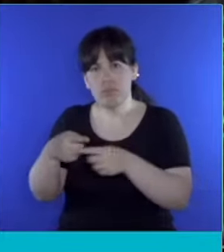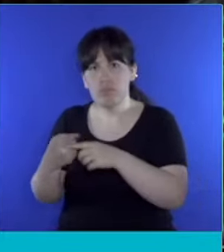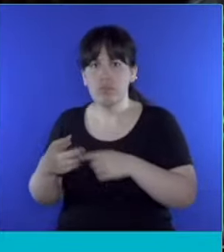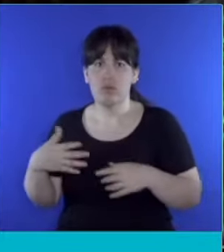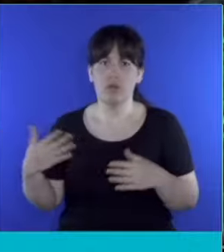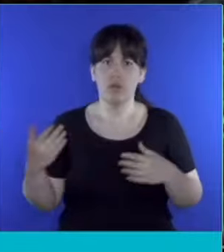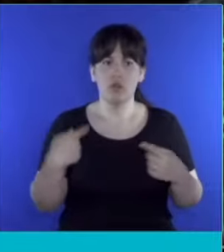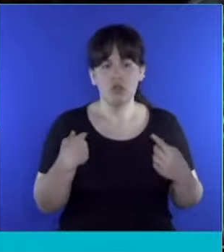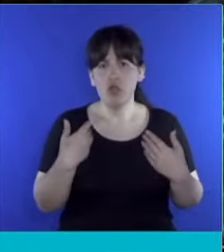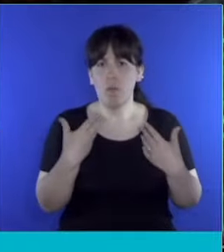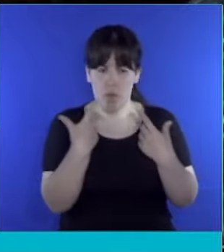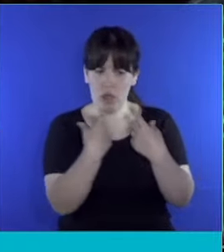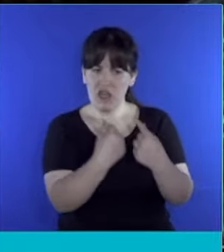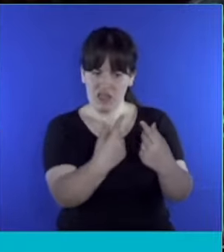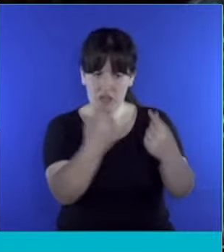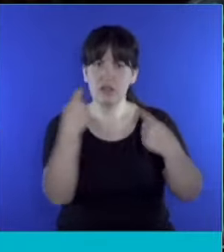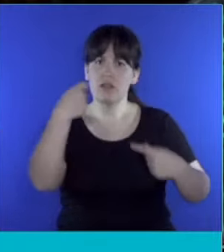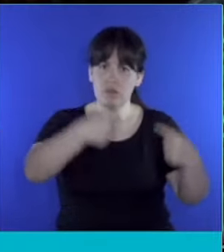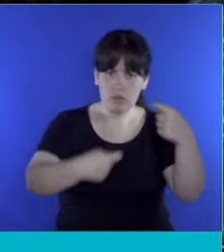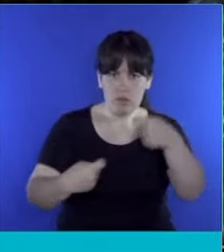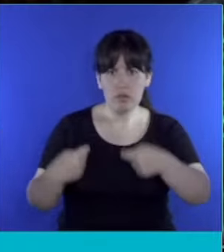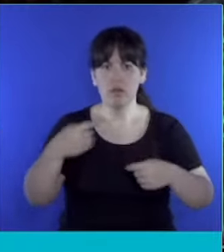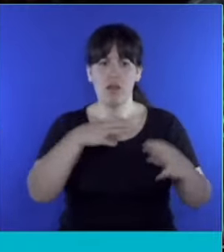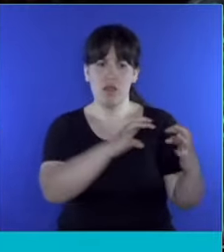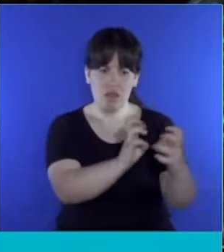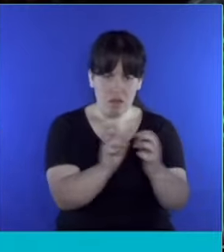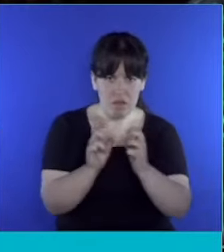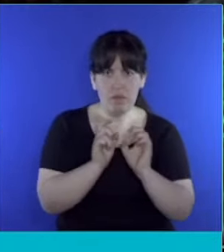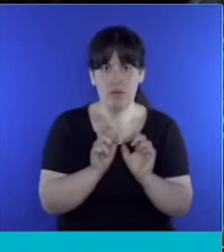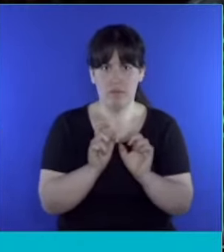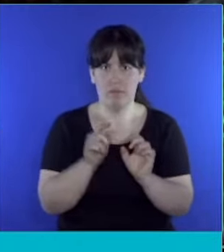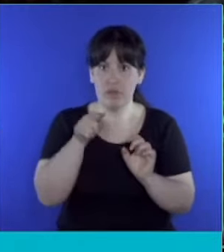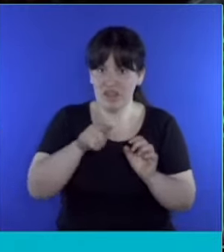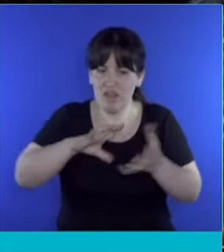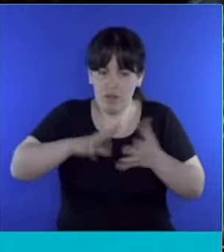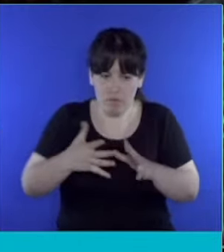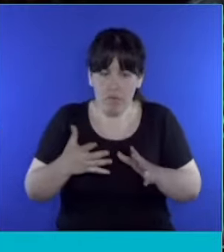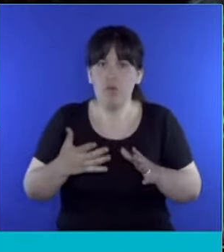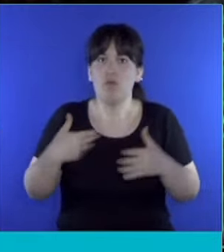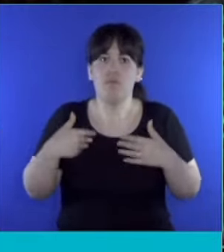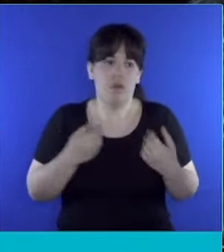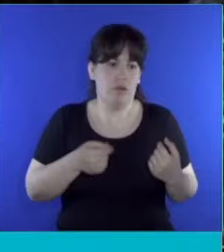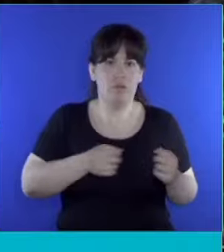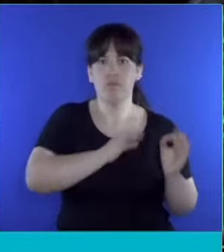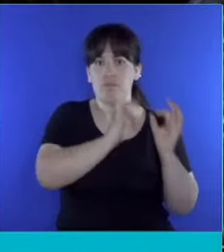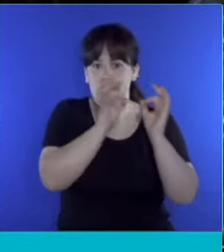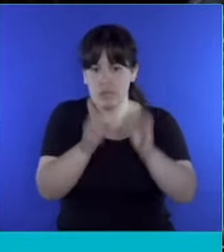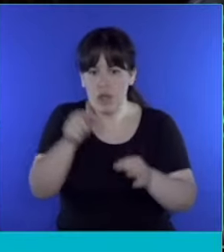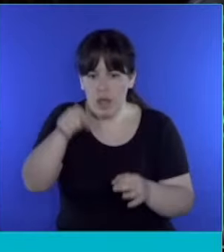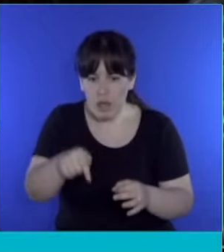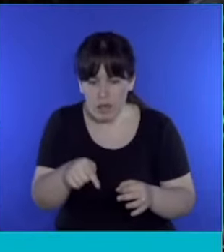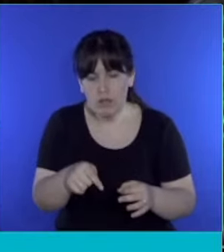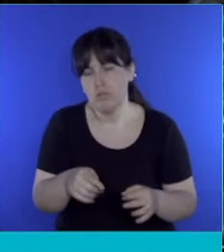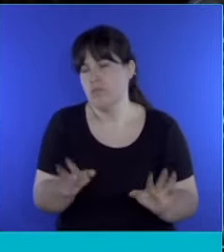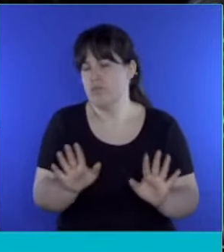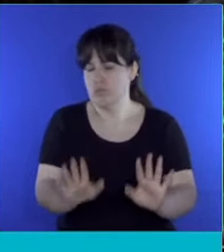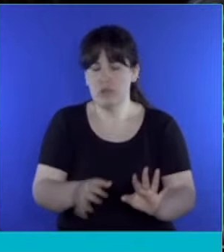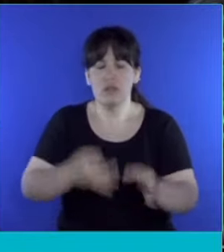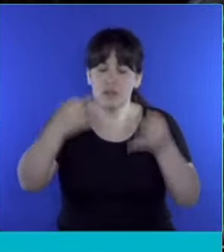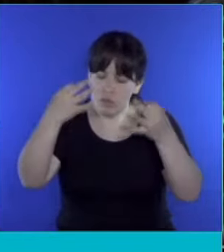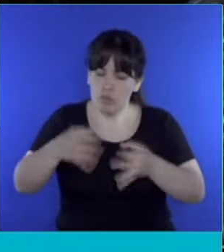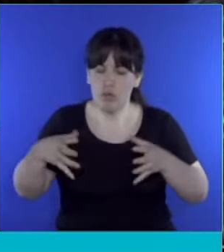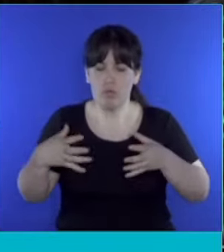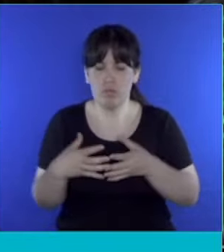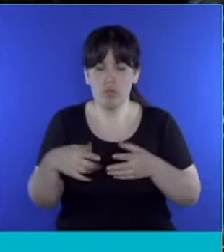le podamos hacer críticas, aportes, debatirlas. Y si ese es el espíritu con el que llega, no tenga ninguna duda, señor presidente, que este